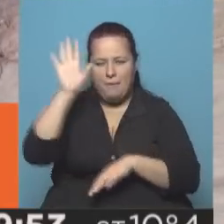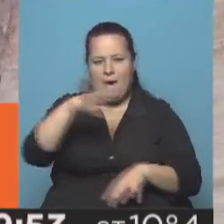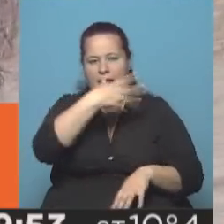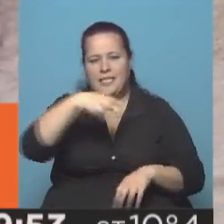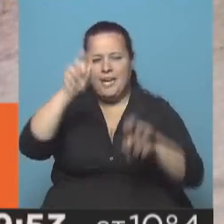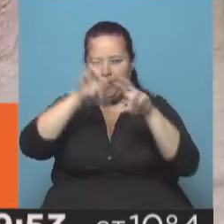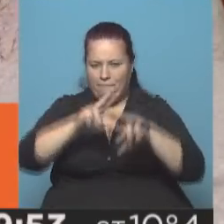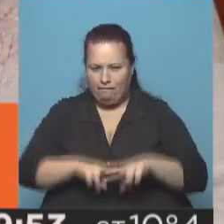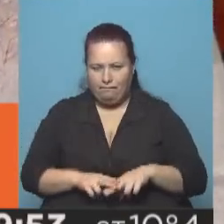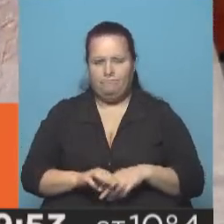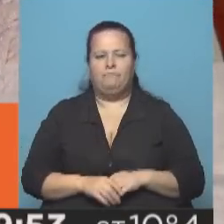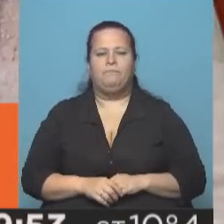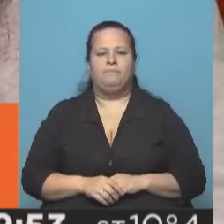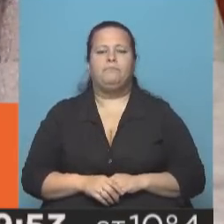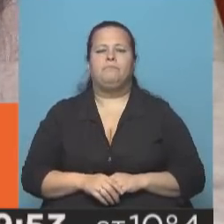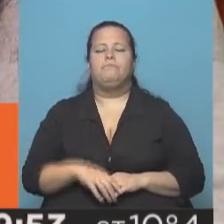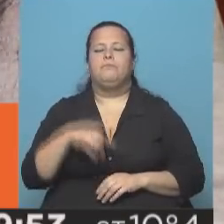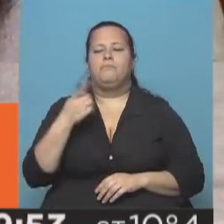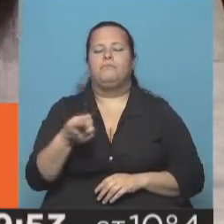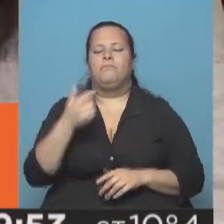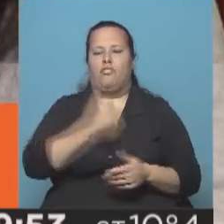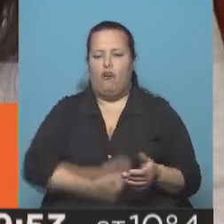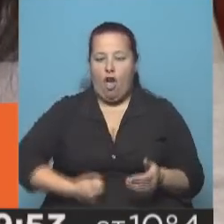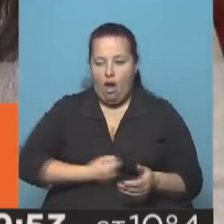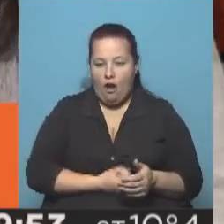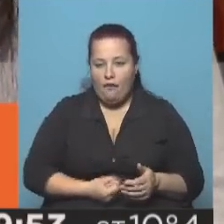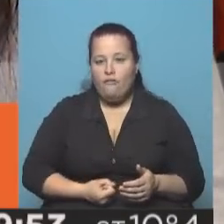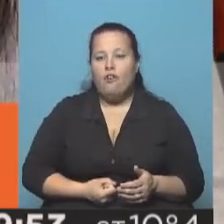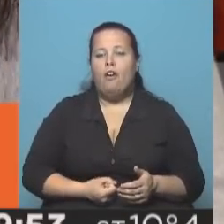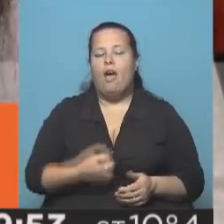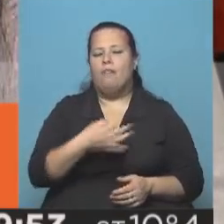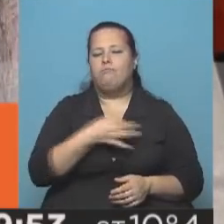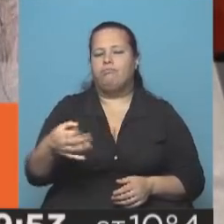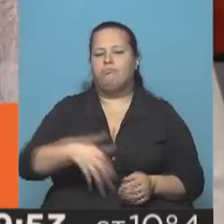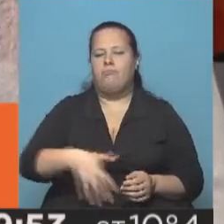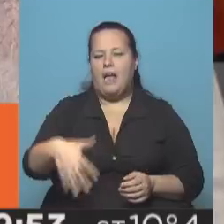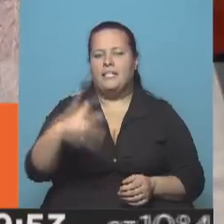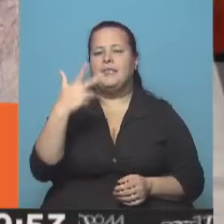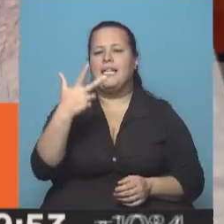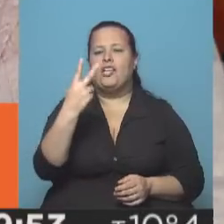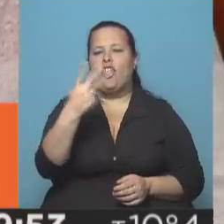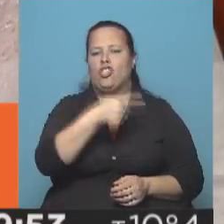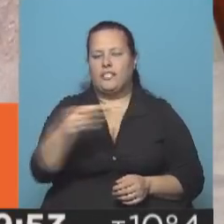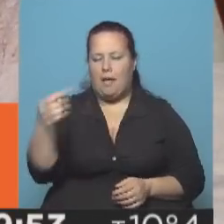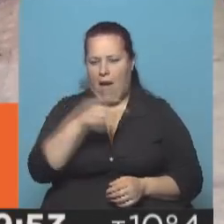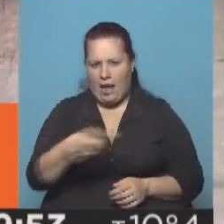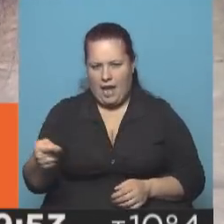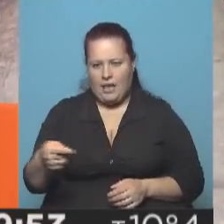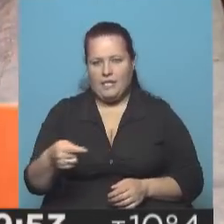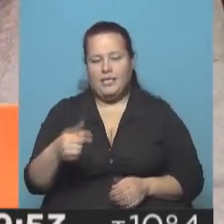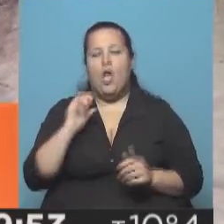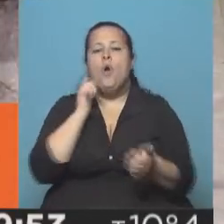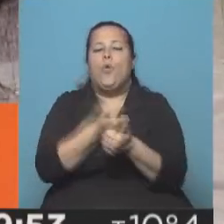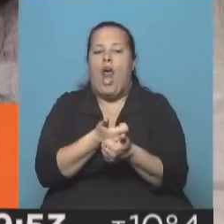lleven a revisar. Bueno, hicieron una ecografía y se dieron cuenta que estaba embarazada de 32 semanas por una